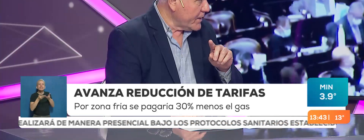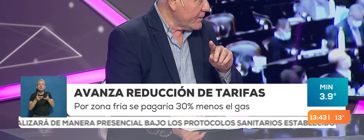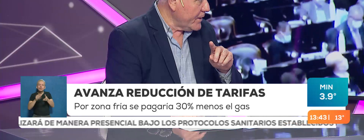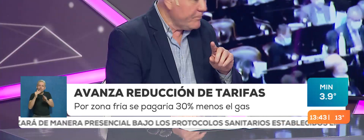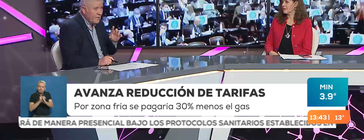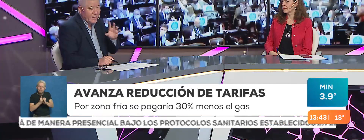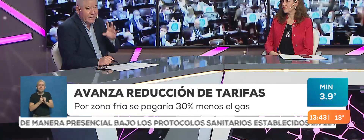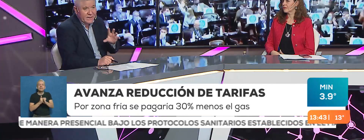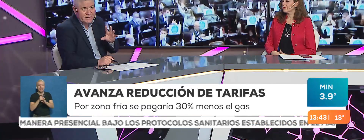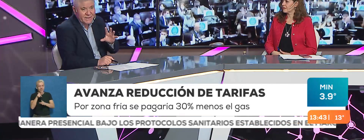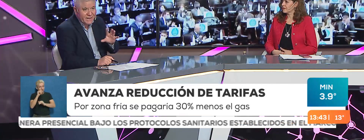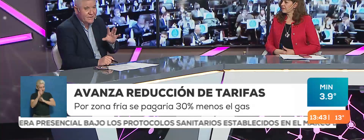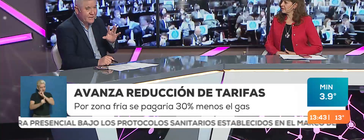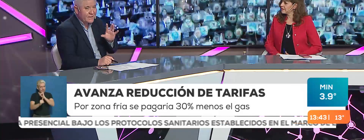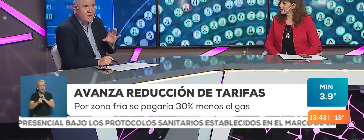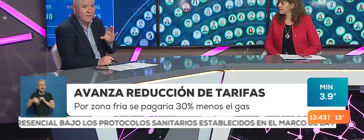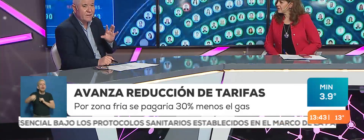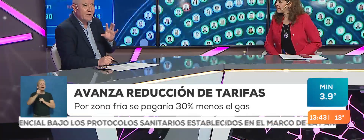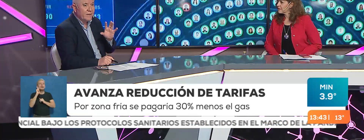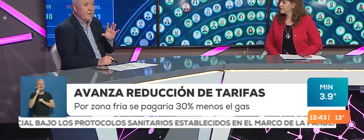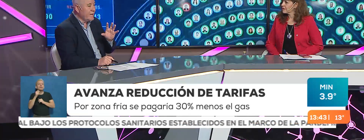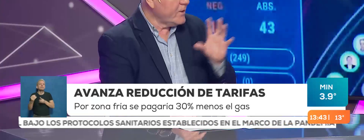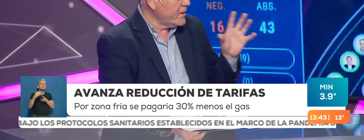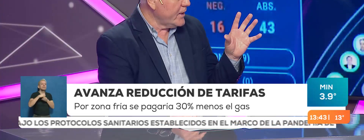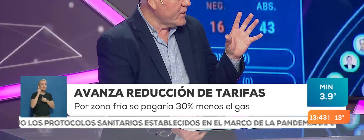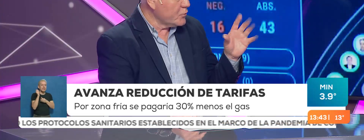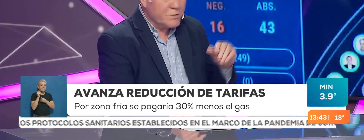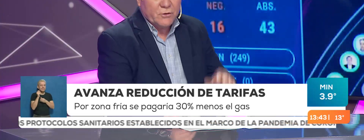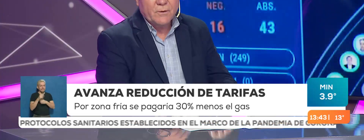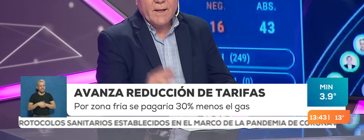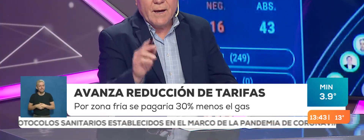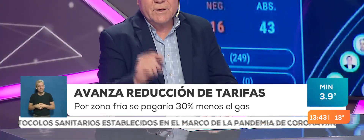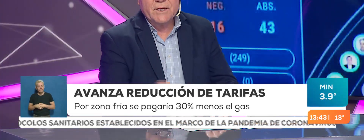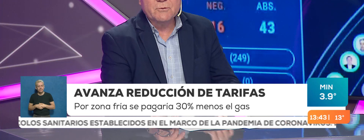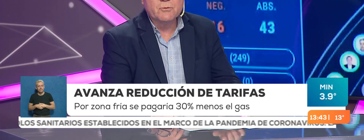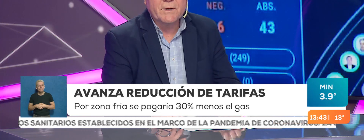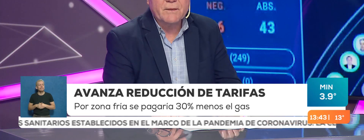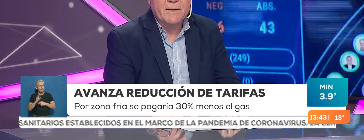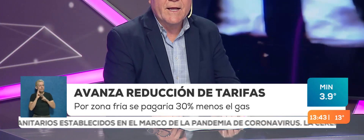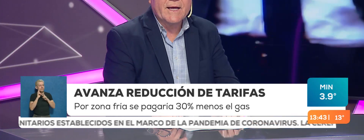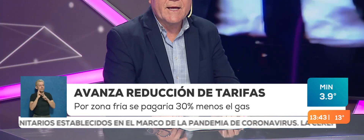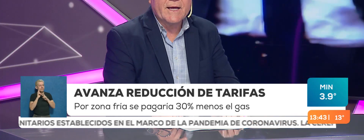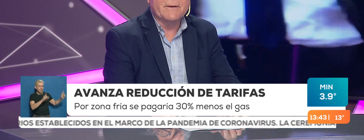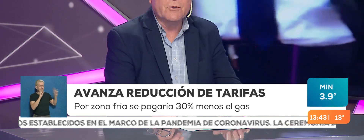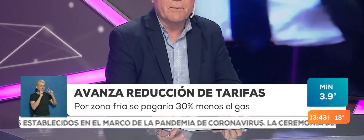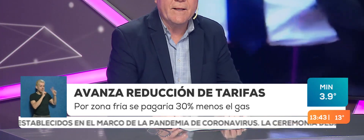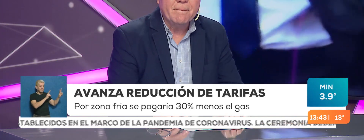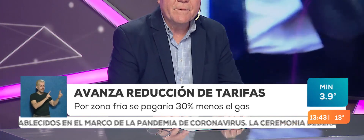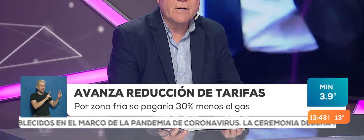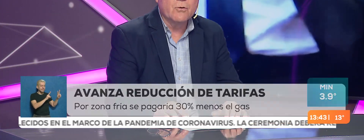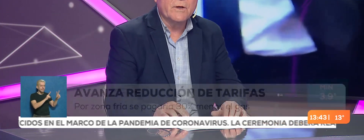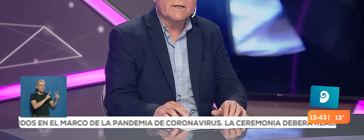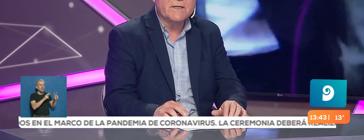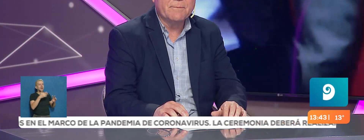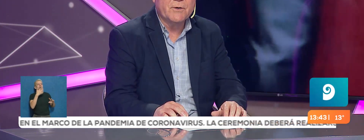lo vamos a explicar bien a quiénes alcanza en realidad este subsidio. A ver, tenemos un par de placas para ir viendo, para